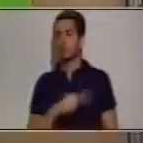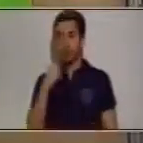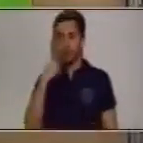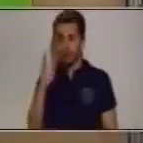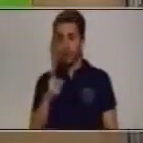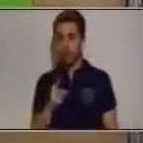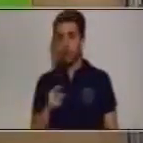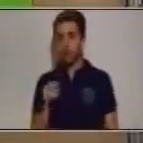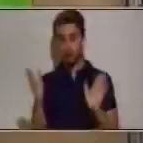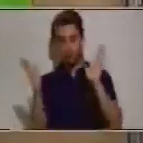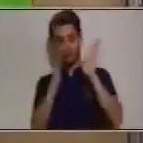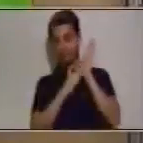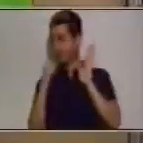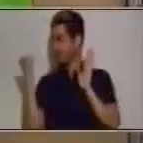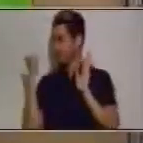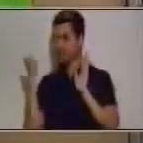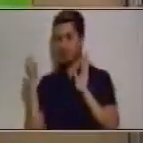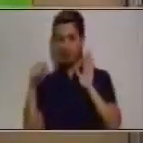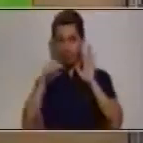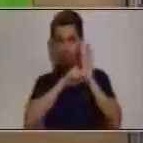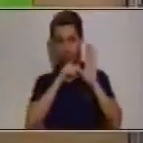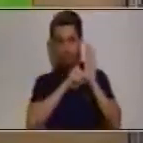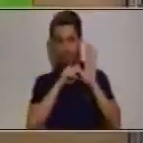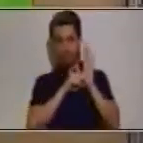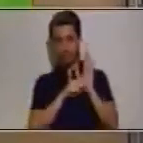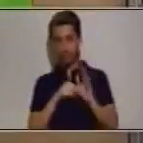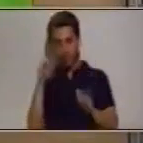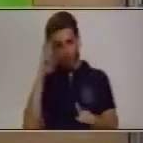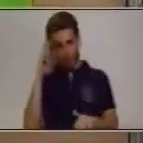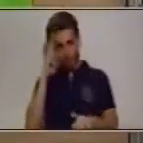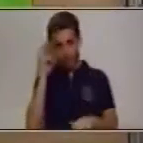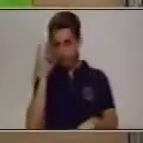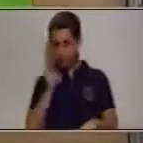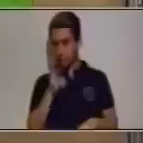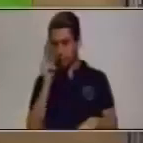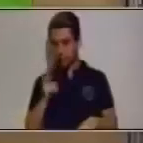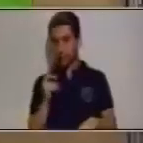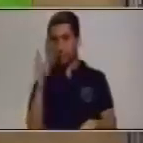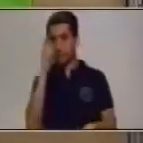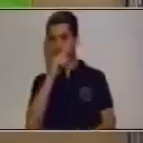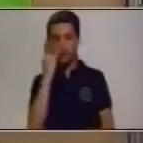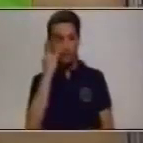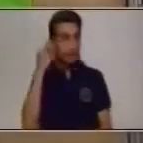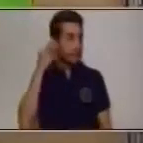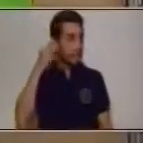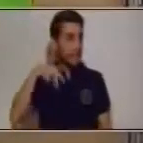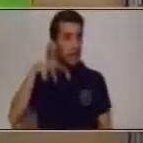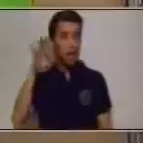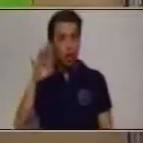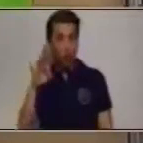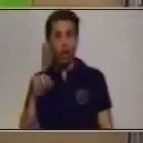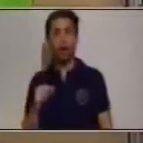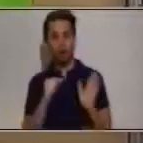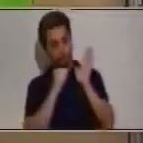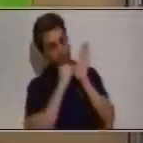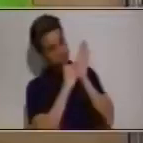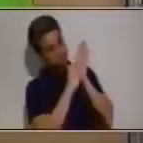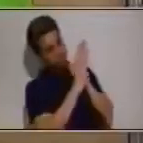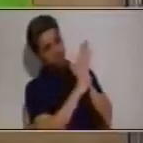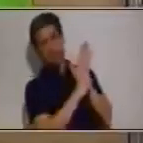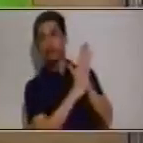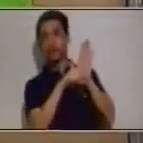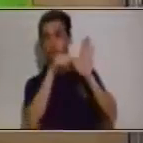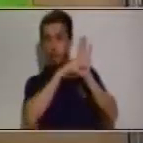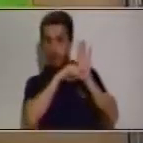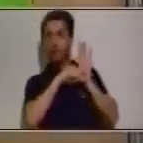de menos. El signo de menos es muy importante que lo conozcamos porque es una rayita, es una barra,